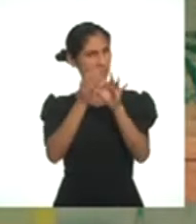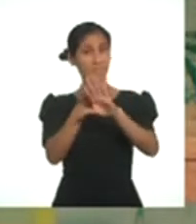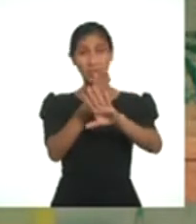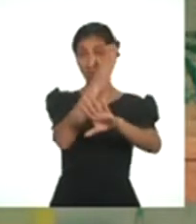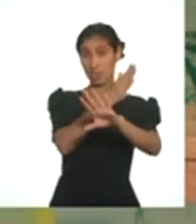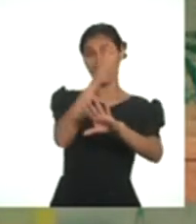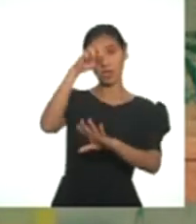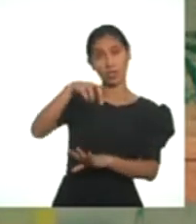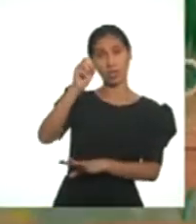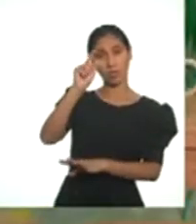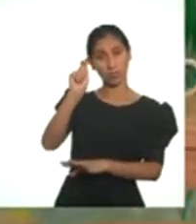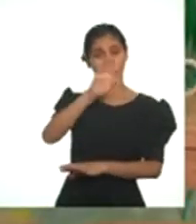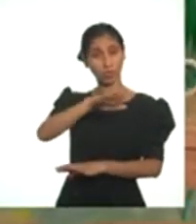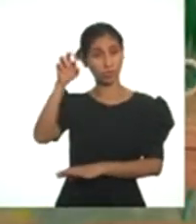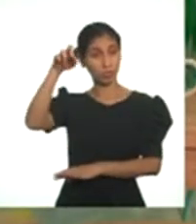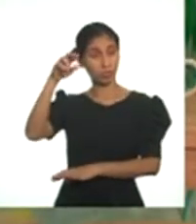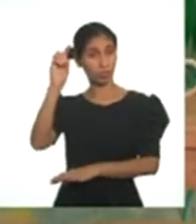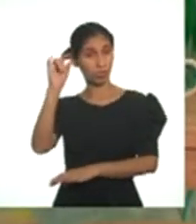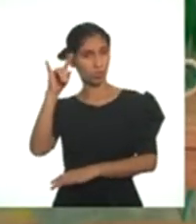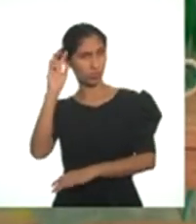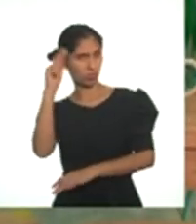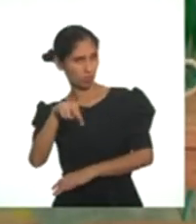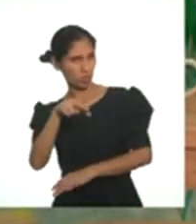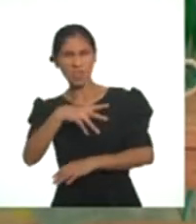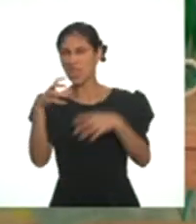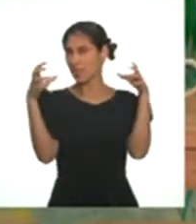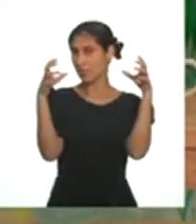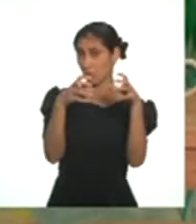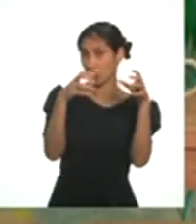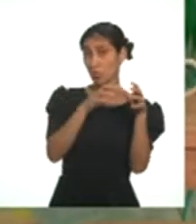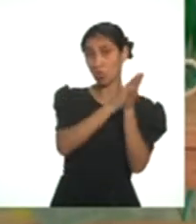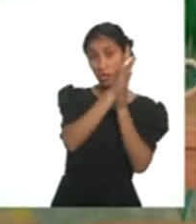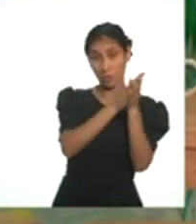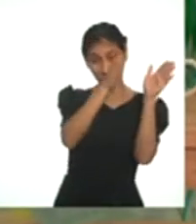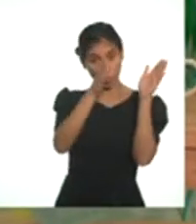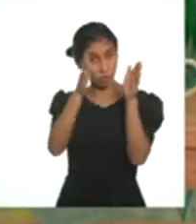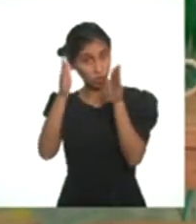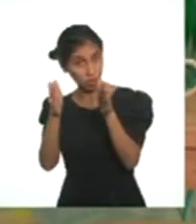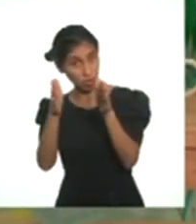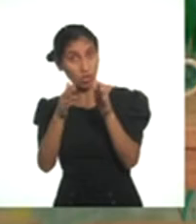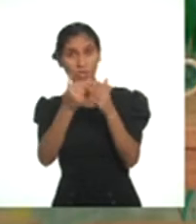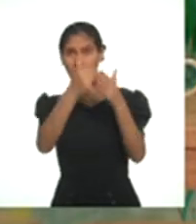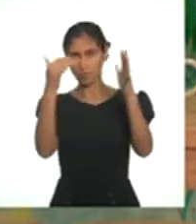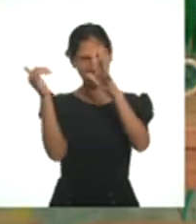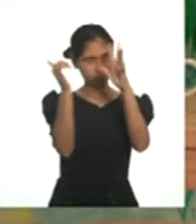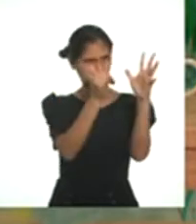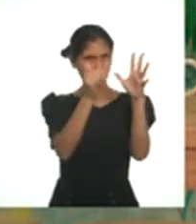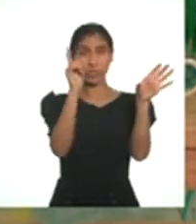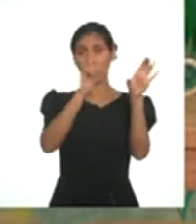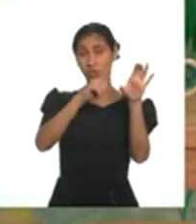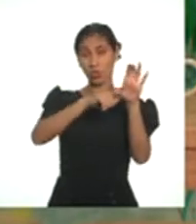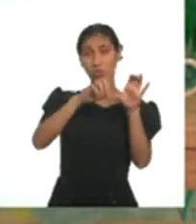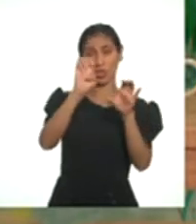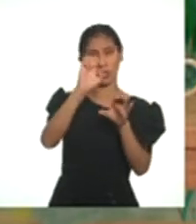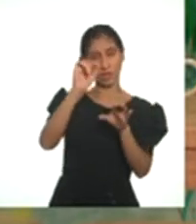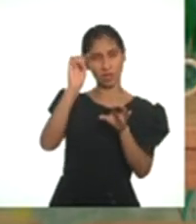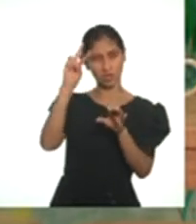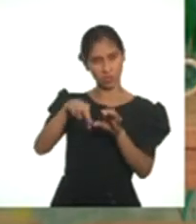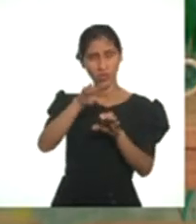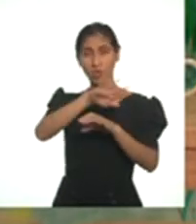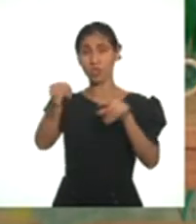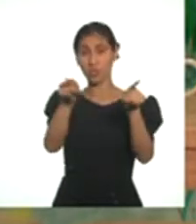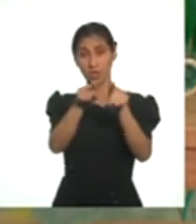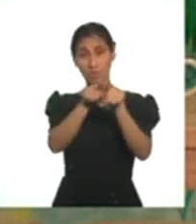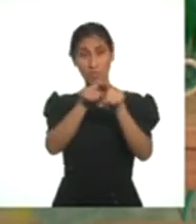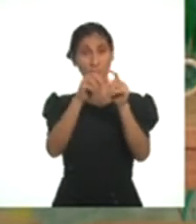un reportaje audiovisual. La postproducción es el conjunto de procesos que se hacen al material grabado. Incluye la edición, la mezcla de sonido